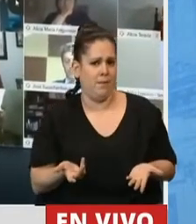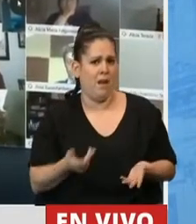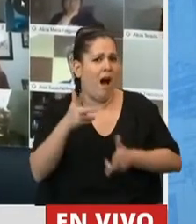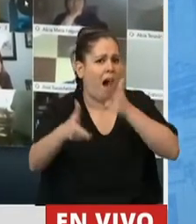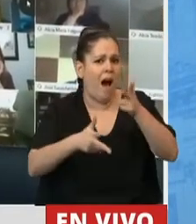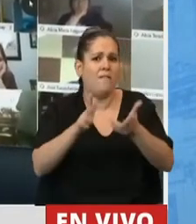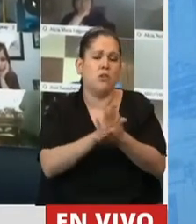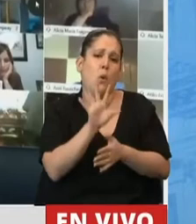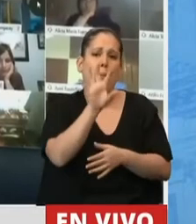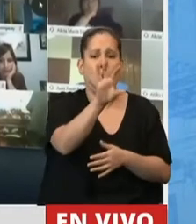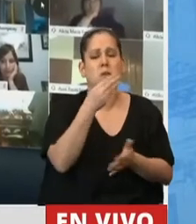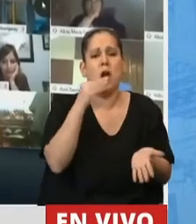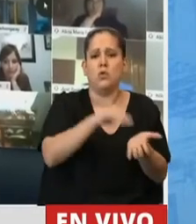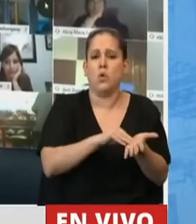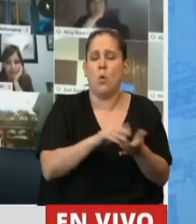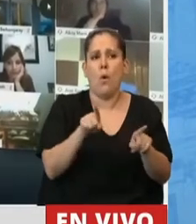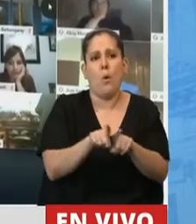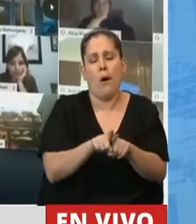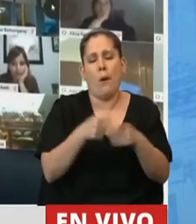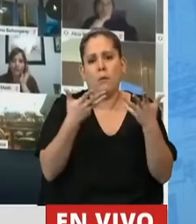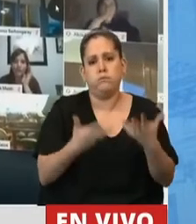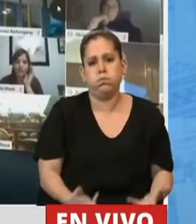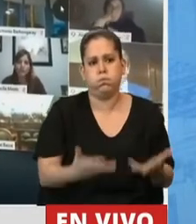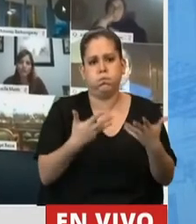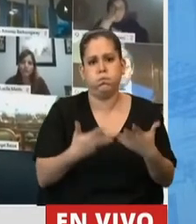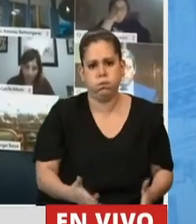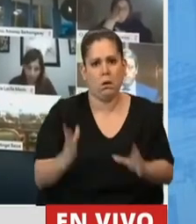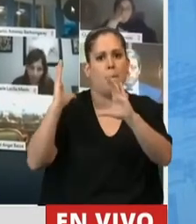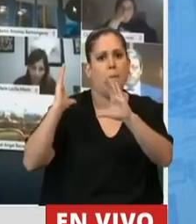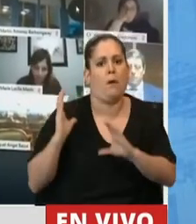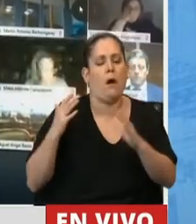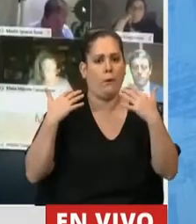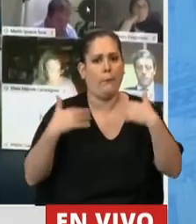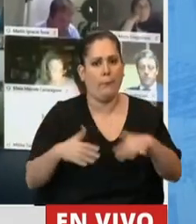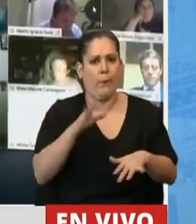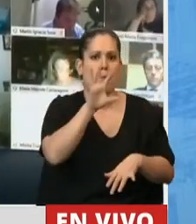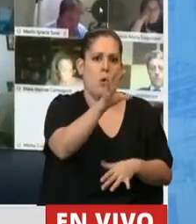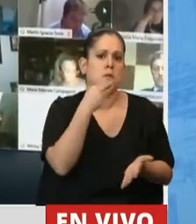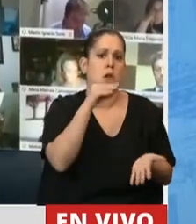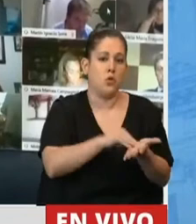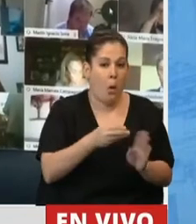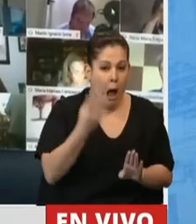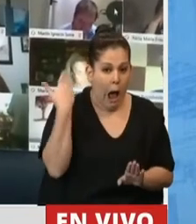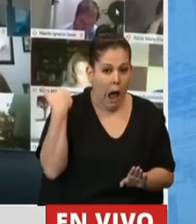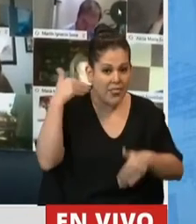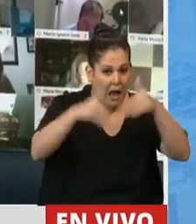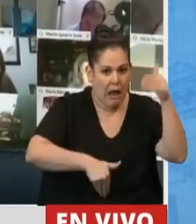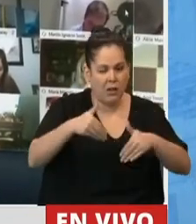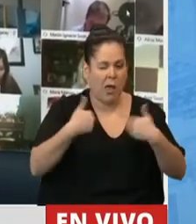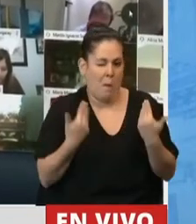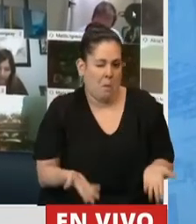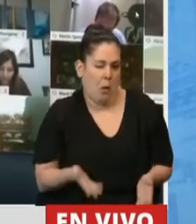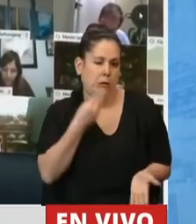hablan de Chubut como la mochila de plomo del gobierno nacional cuando en su momento le sirvió electoralmente y hoy la